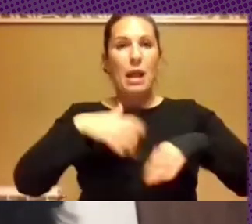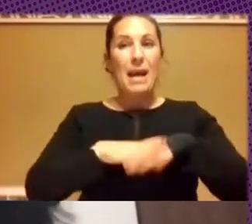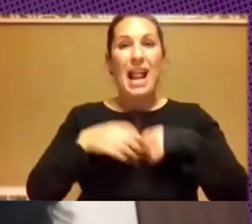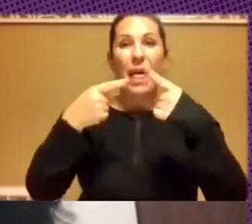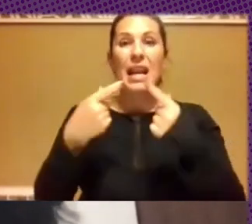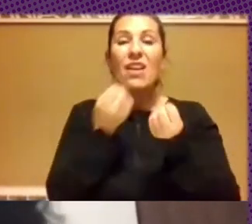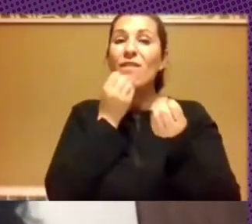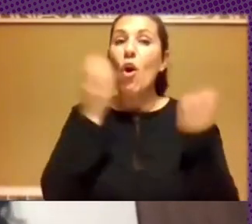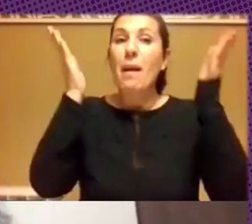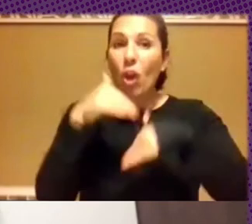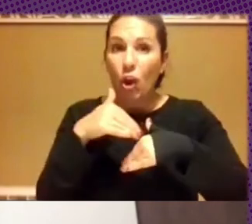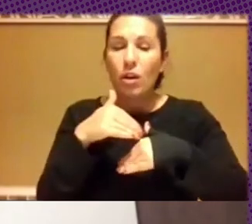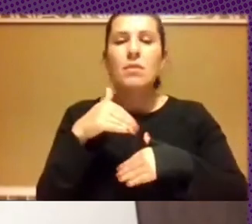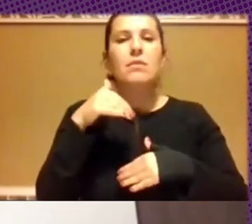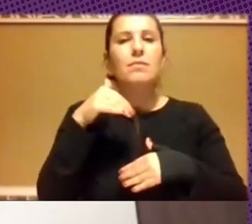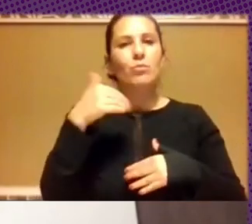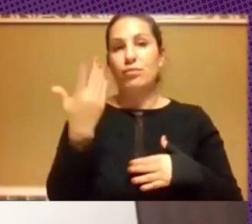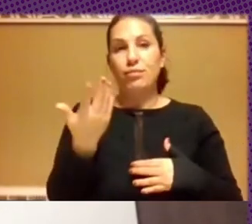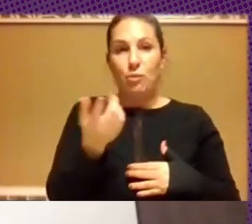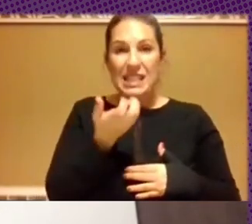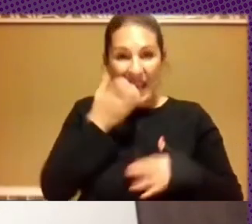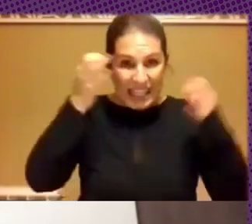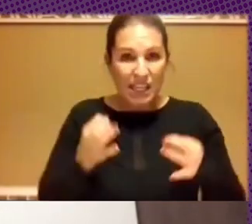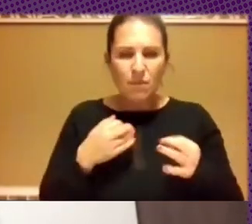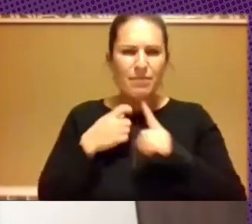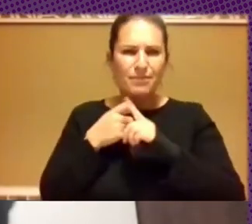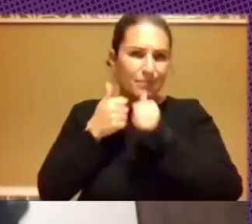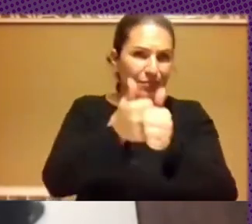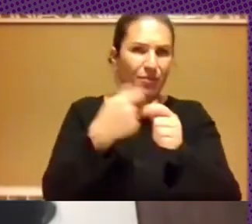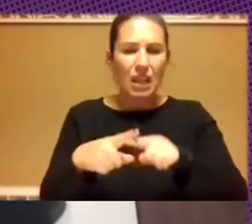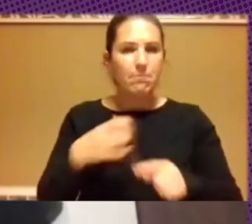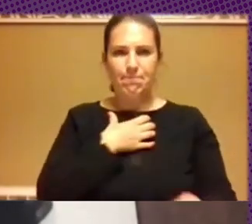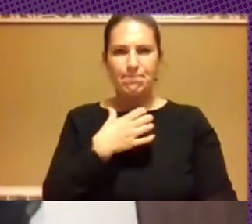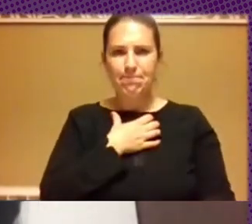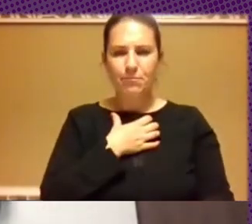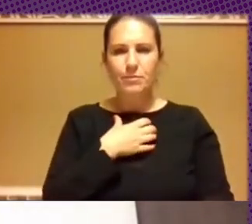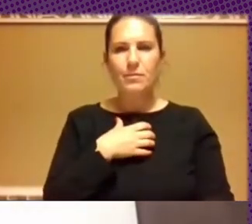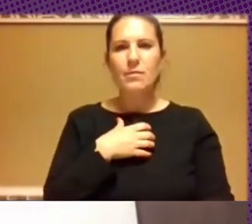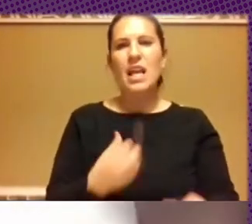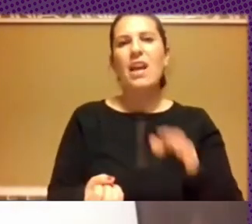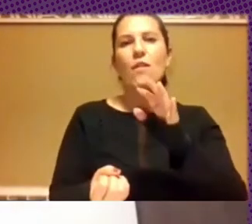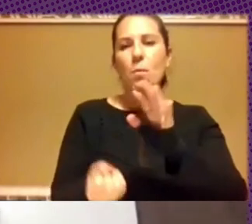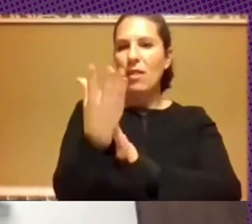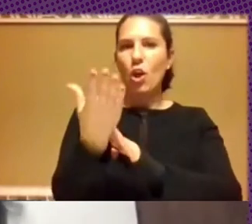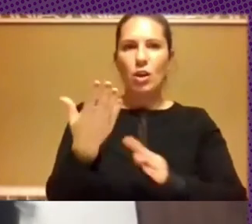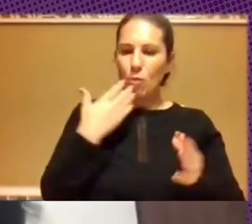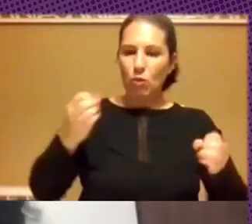puede puede circular no podemos perder de vista que la desinformación no emerge de la nada no emerge